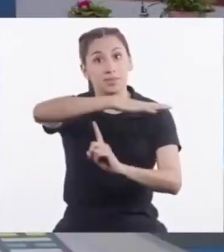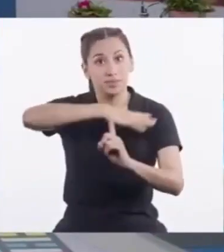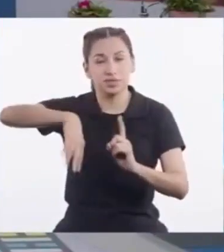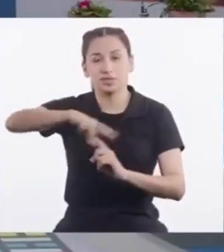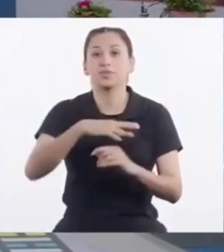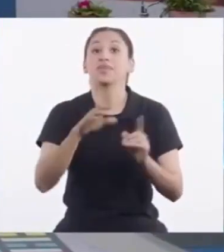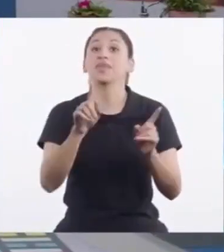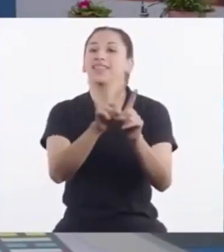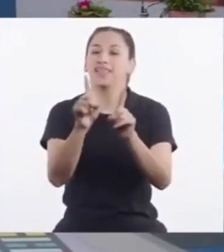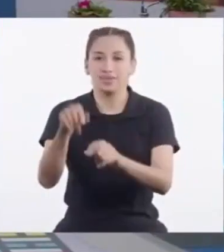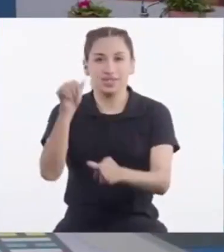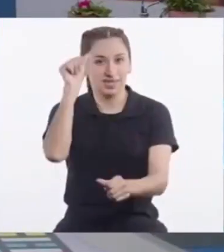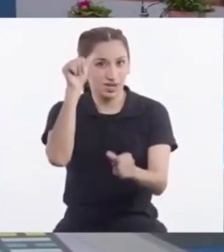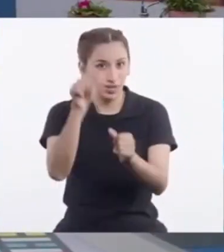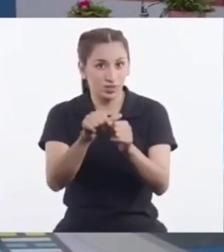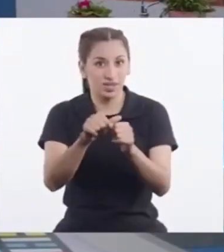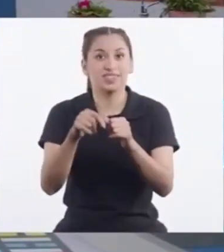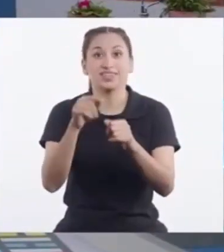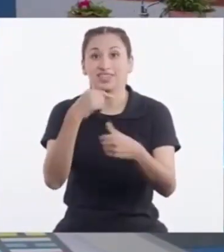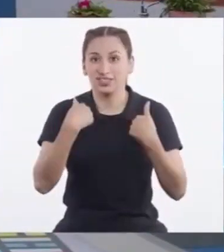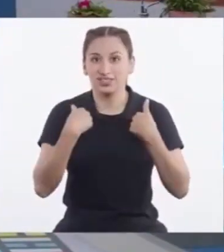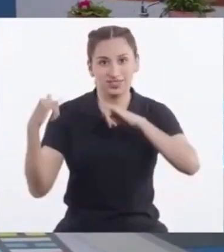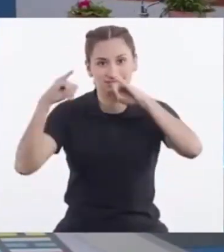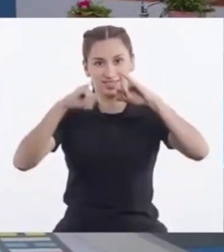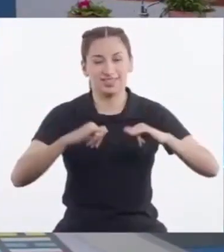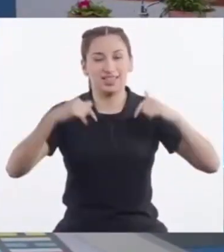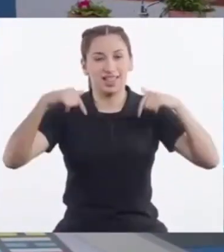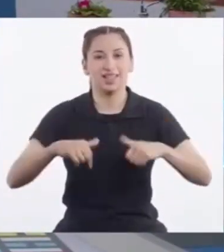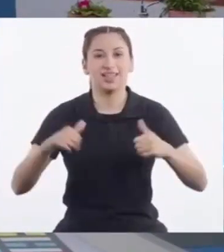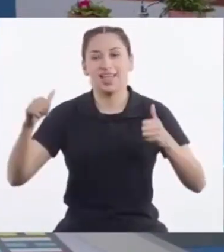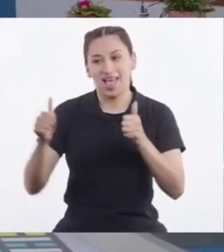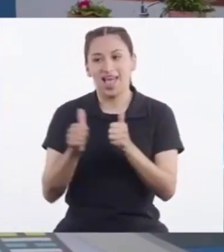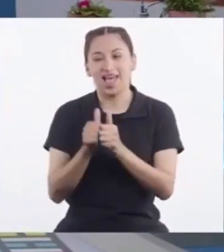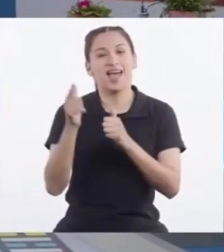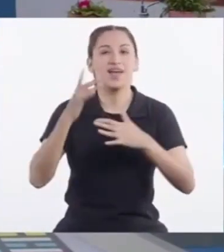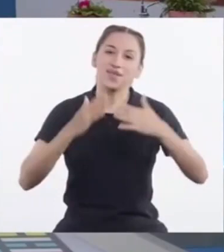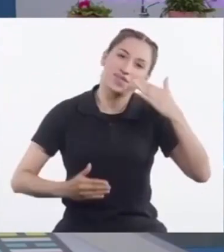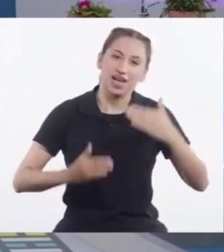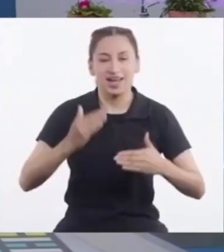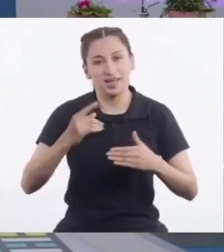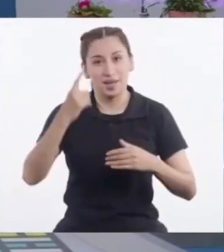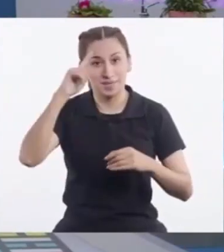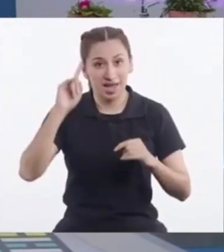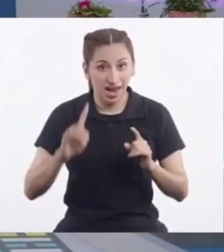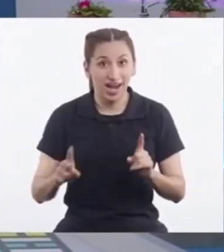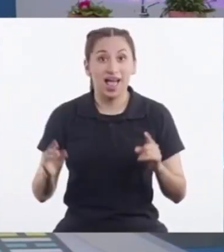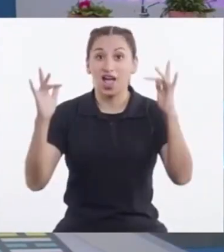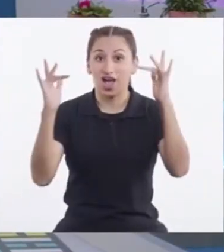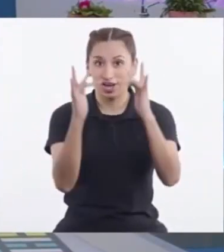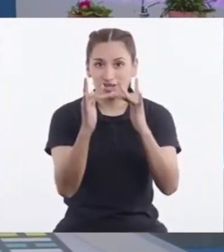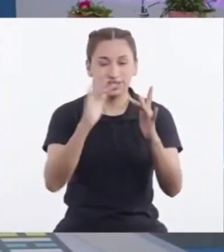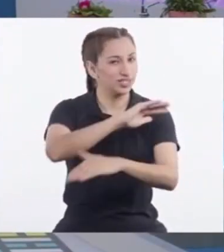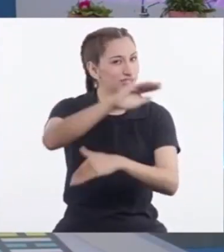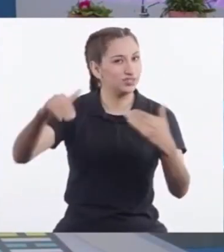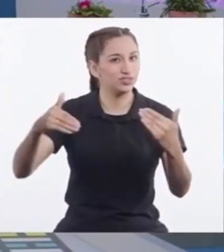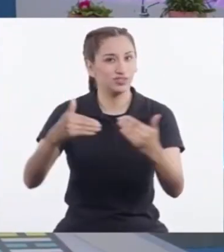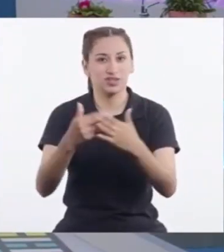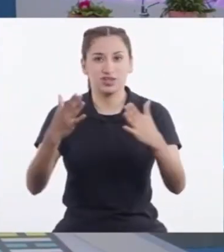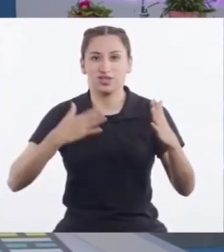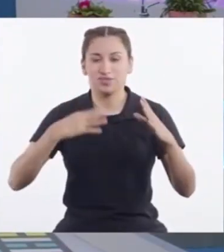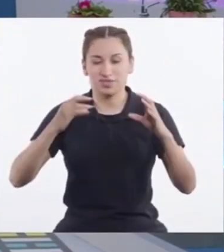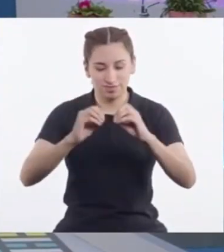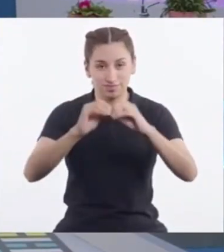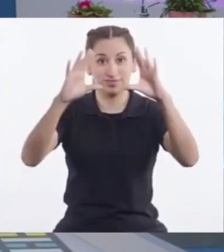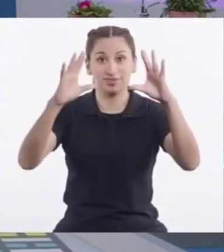Y recuerden Que yo Estaré aquí Con MataVoz Para conectarlas A todas Y